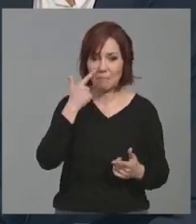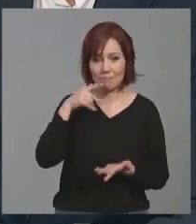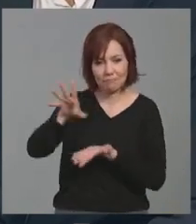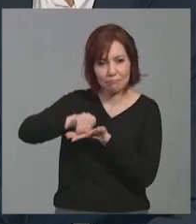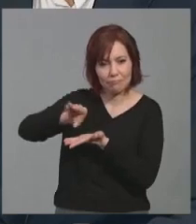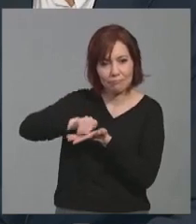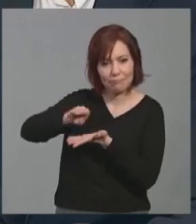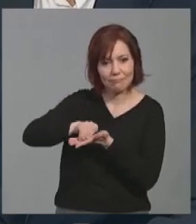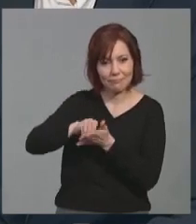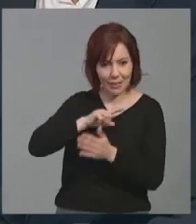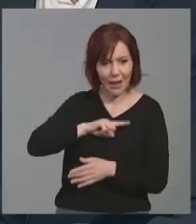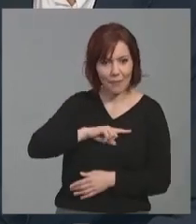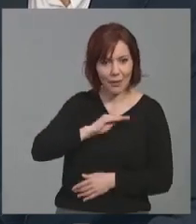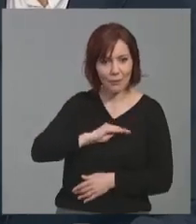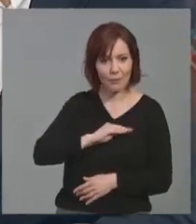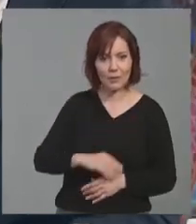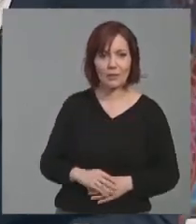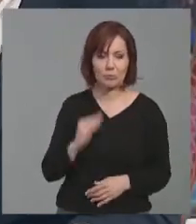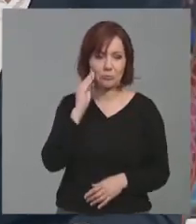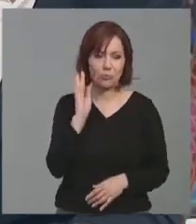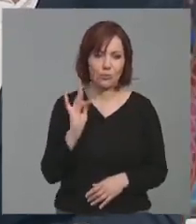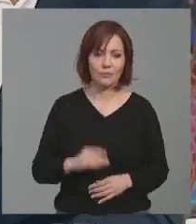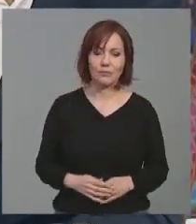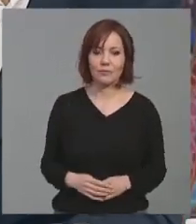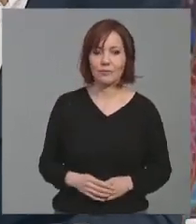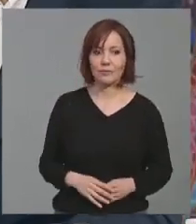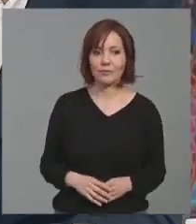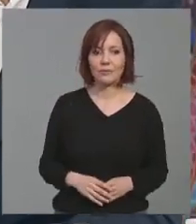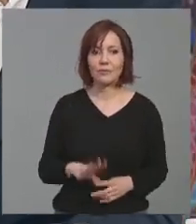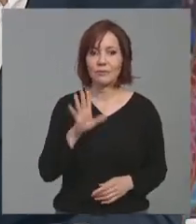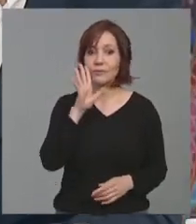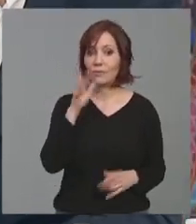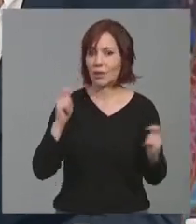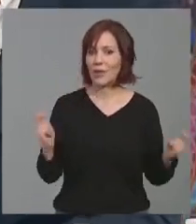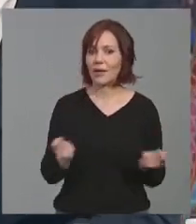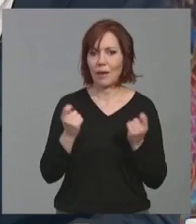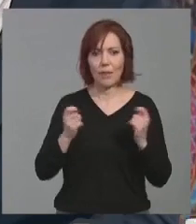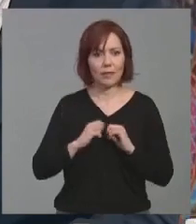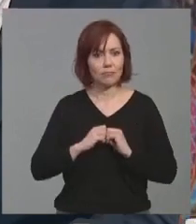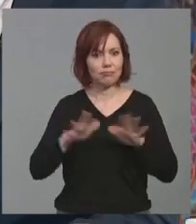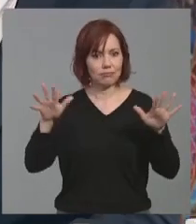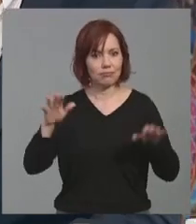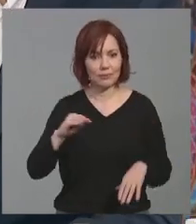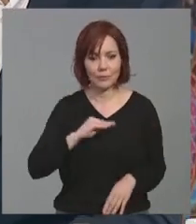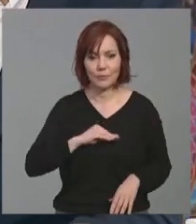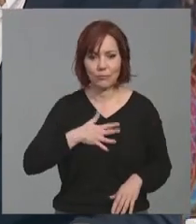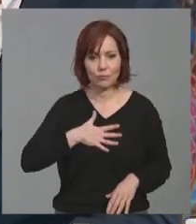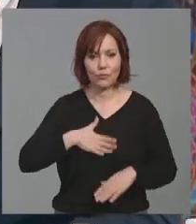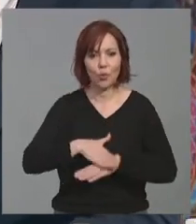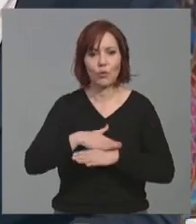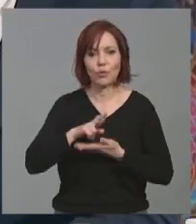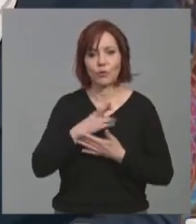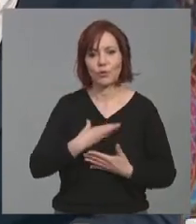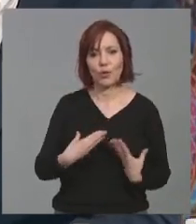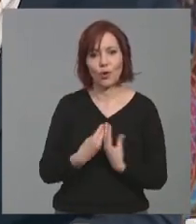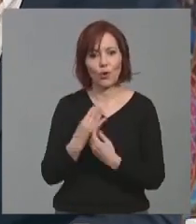Caravaca como destino turístico? Yo creo que sí, ¿no? Yo creo que al margen también de la gran campaña promocional que se ha hecho desde el gobierno de la región de Murcia a través del Instituto